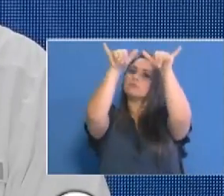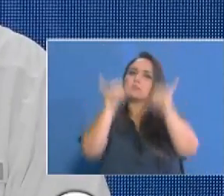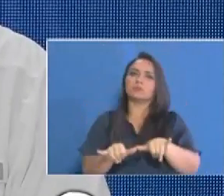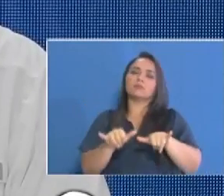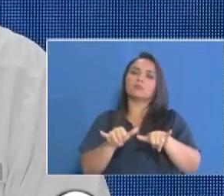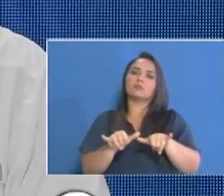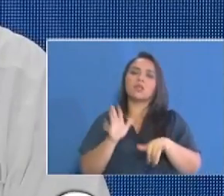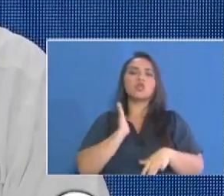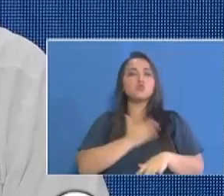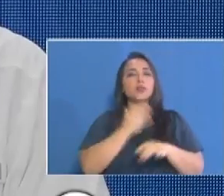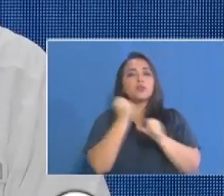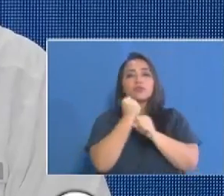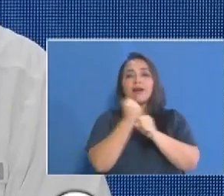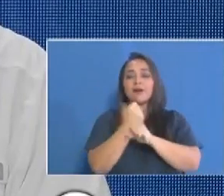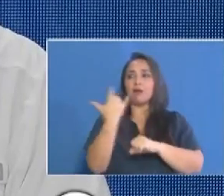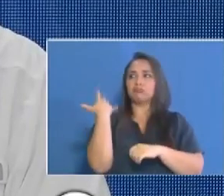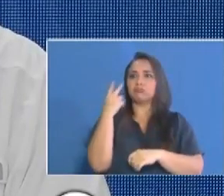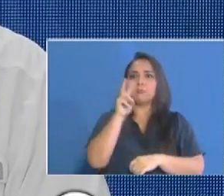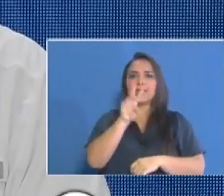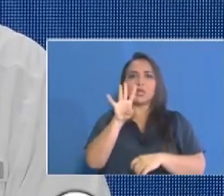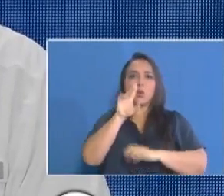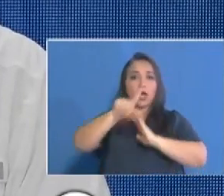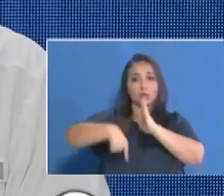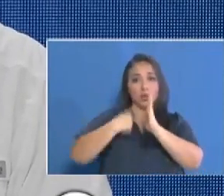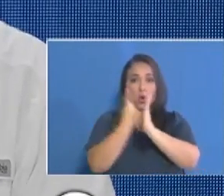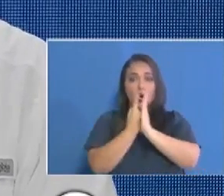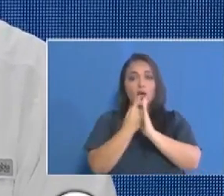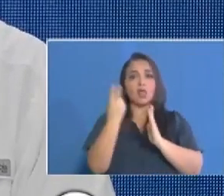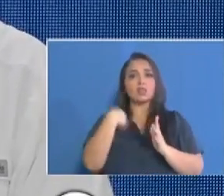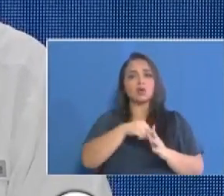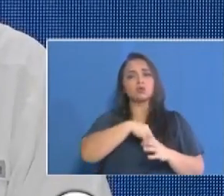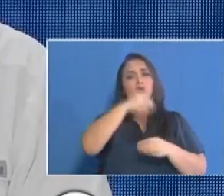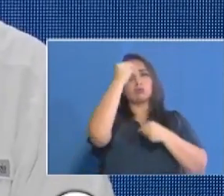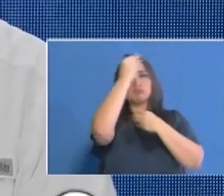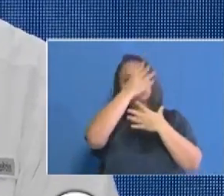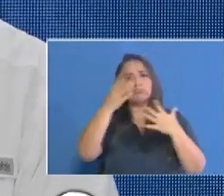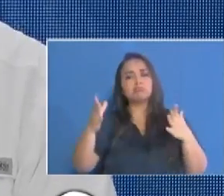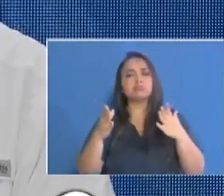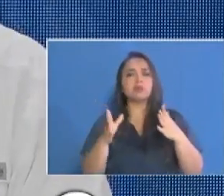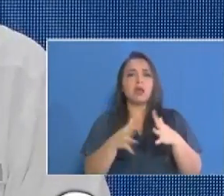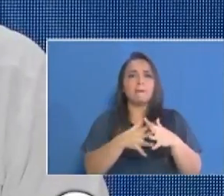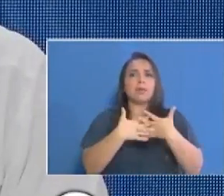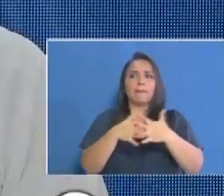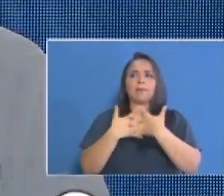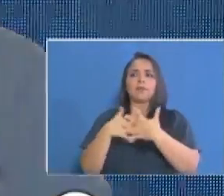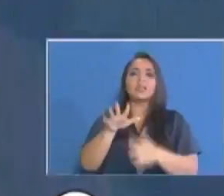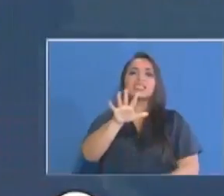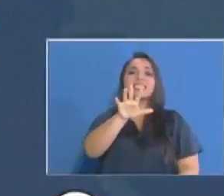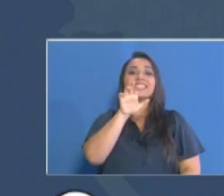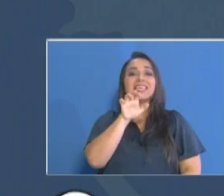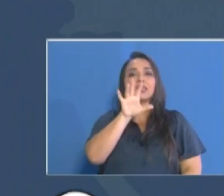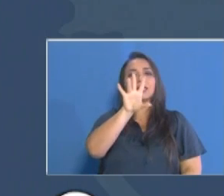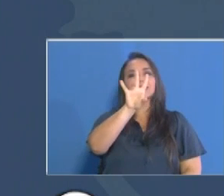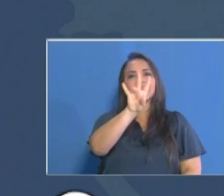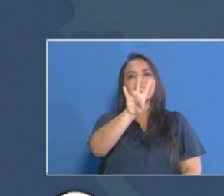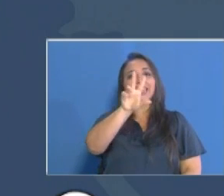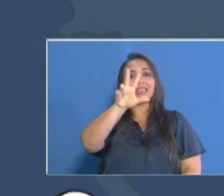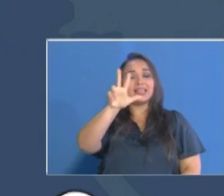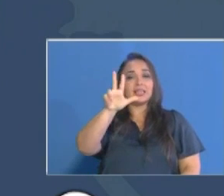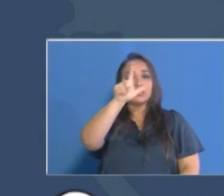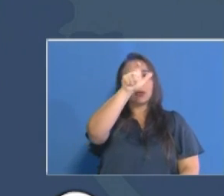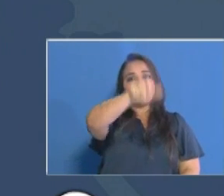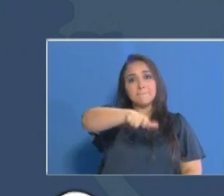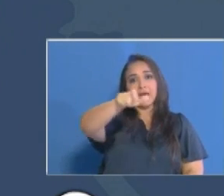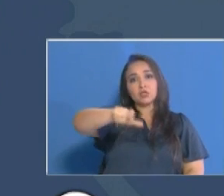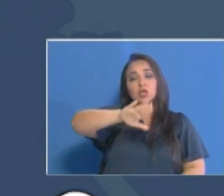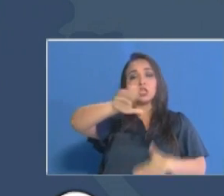policiales en las últimas 24 horas reportamos la retención de 553 personas a